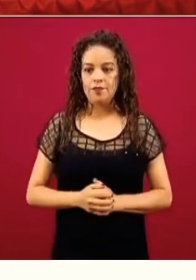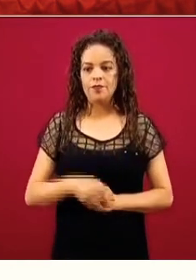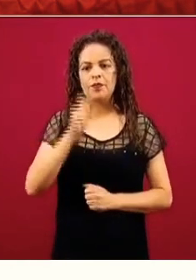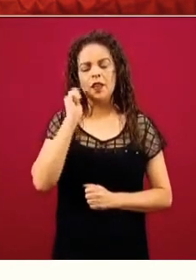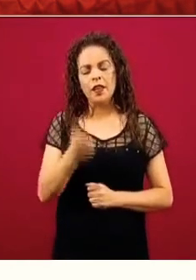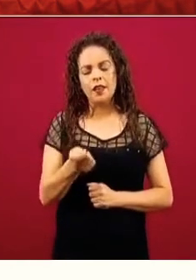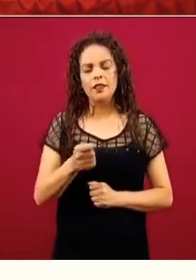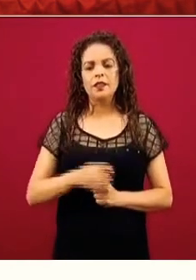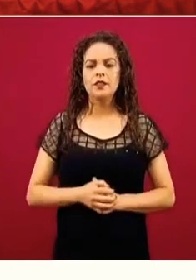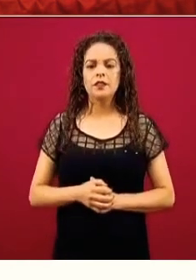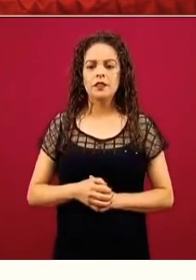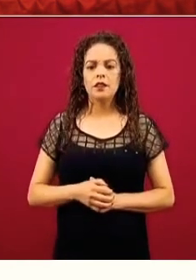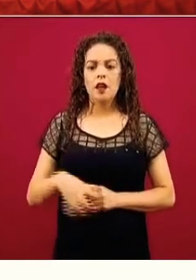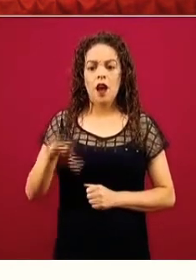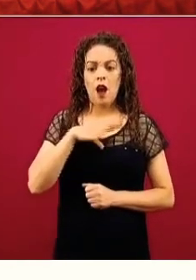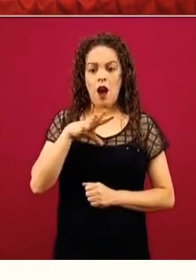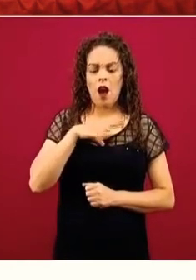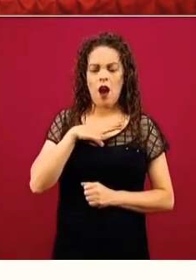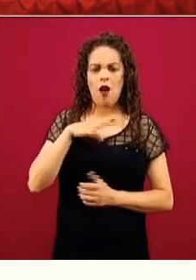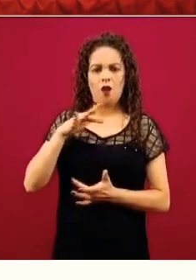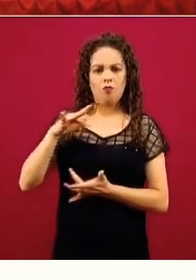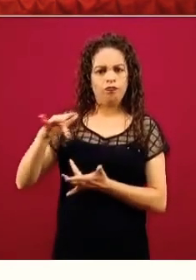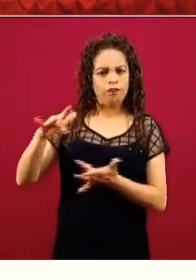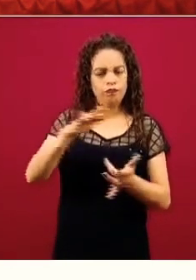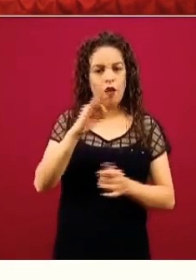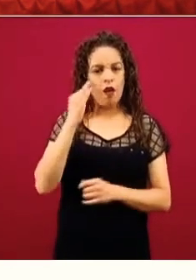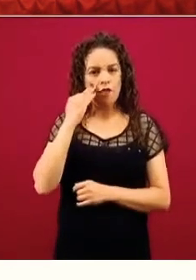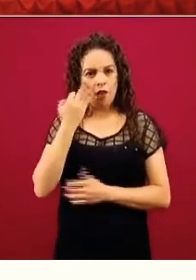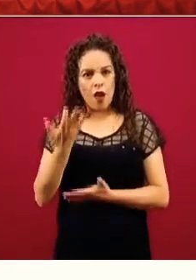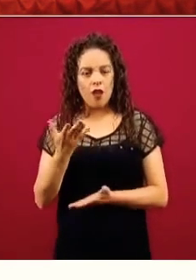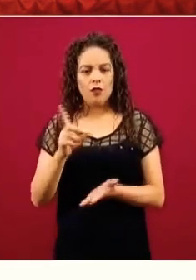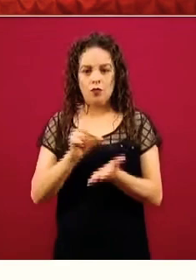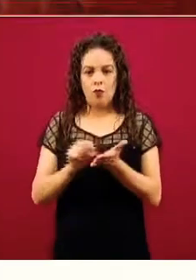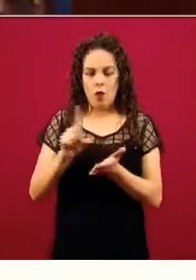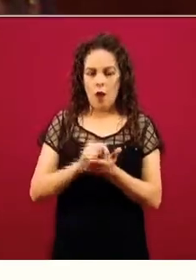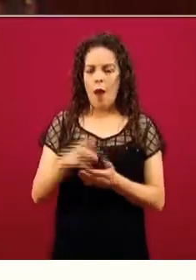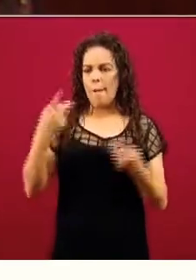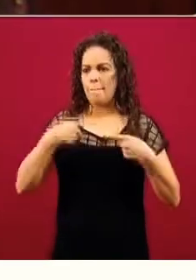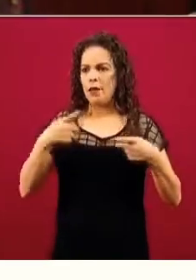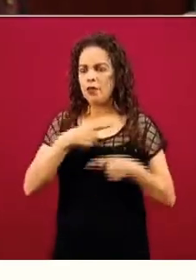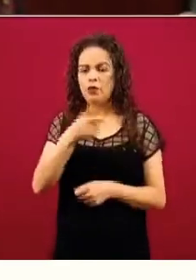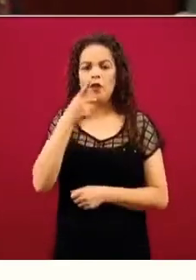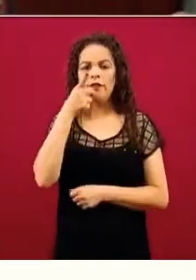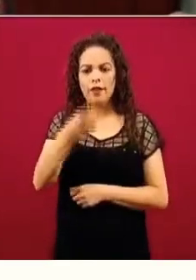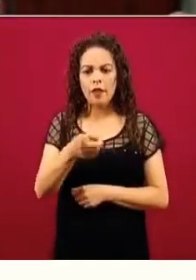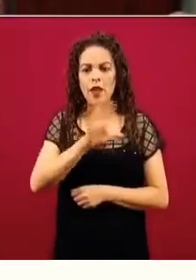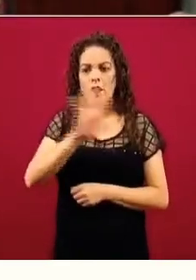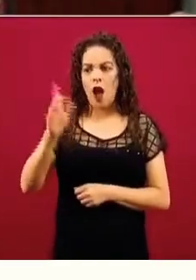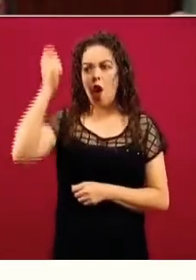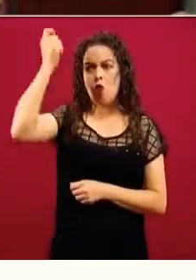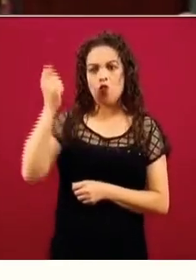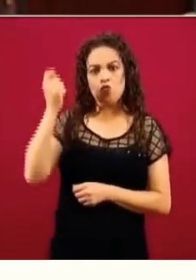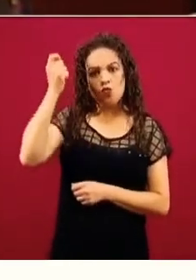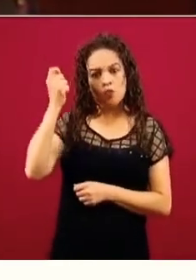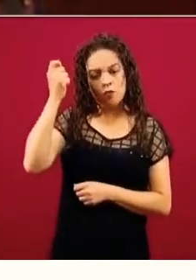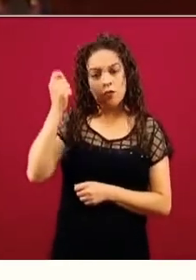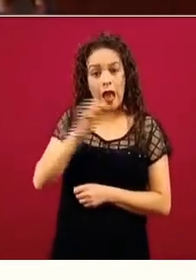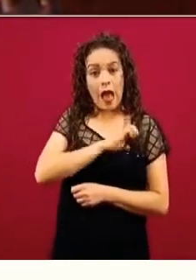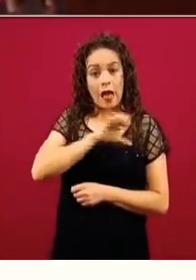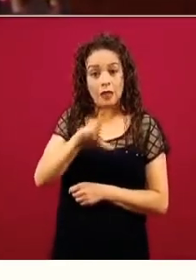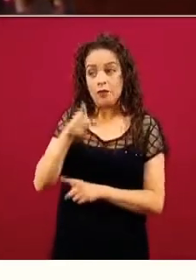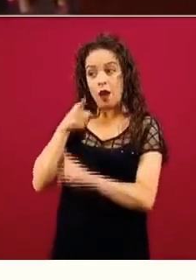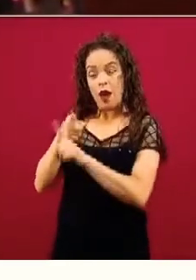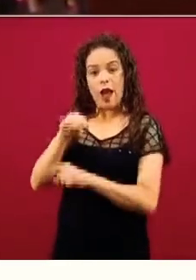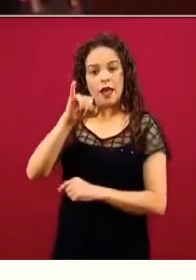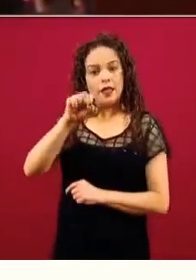respecto, tenemos nosotros en las redes sociales varias personas jubiladas y jubilados del Issste en especial, que en su momento no